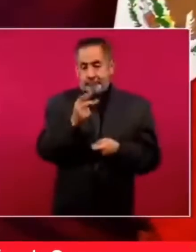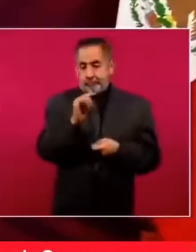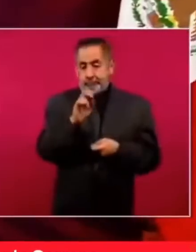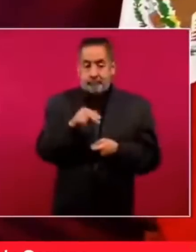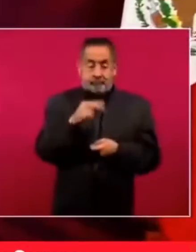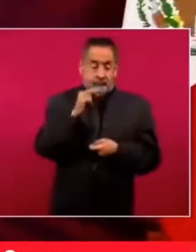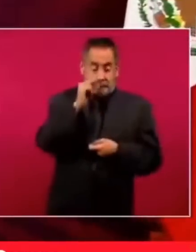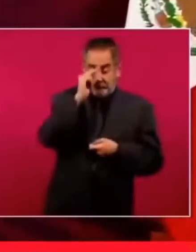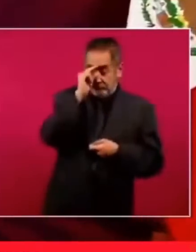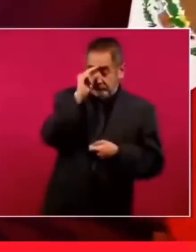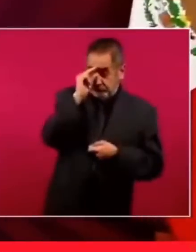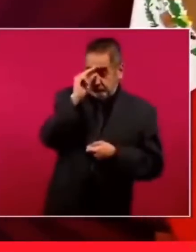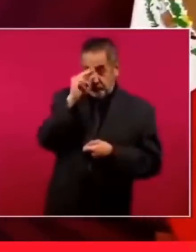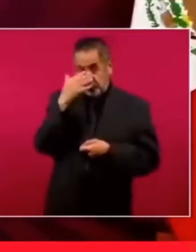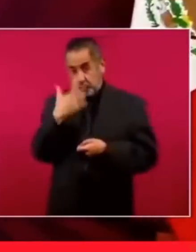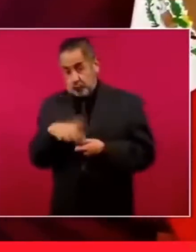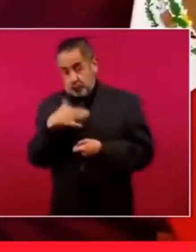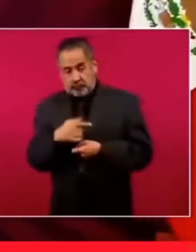genio.